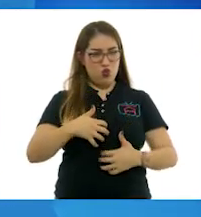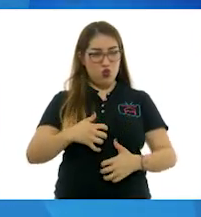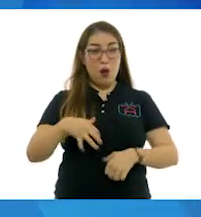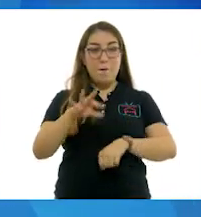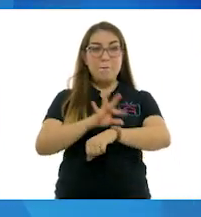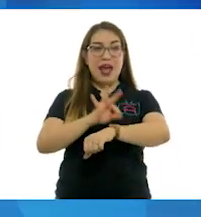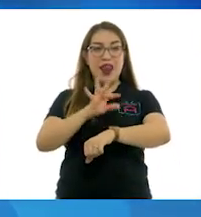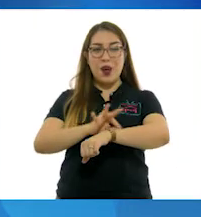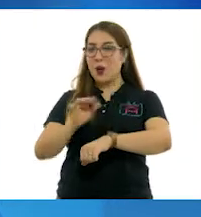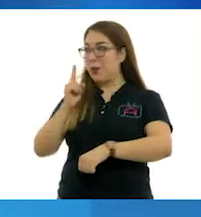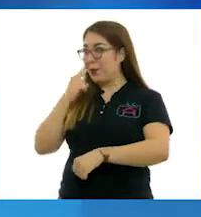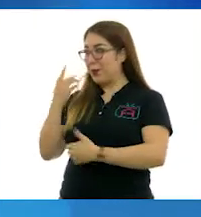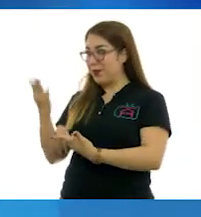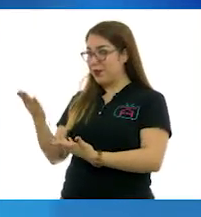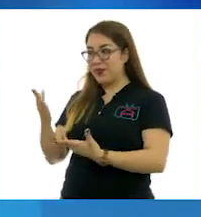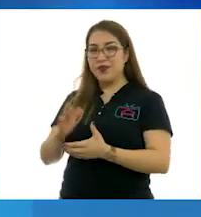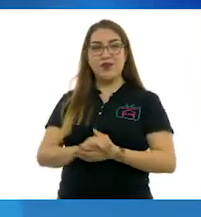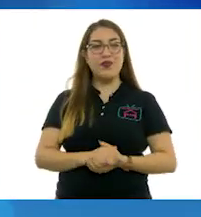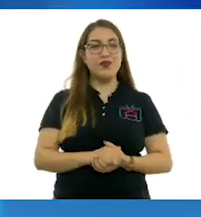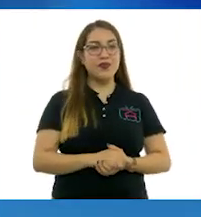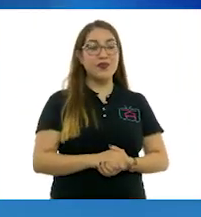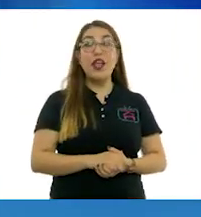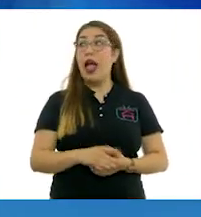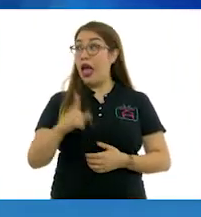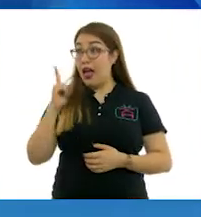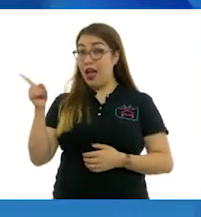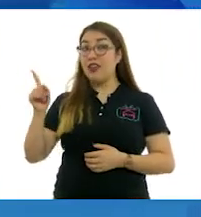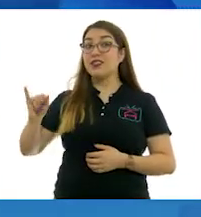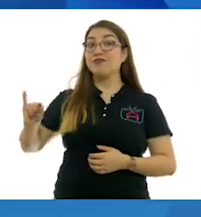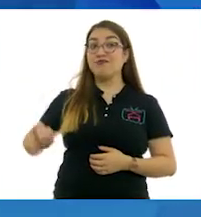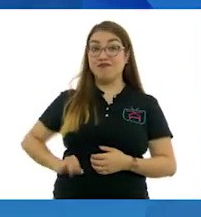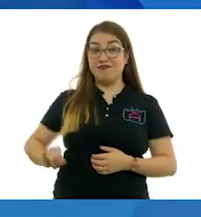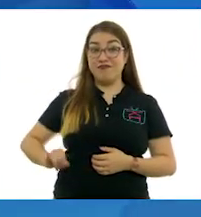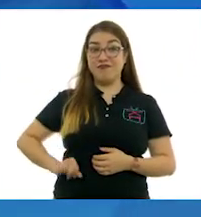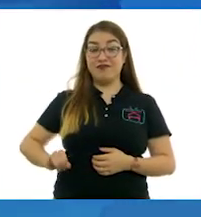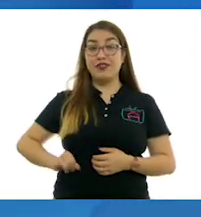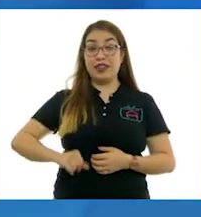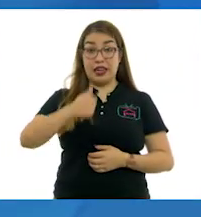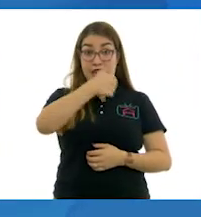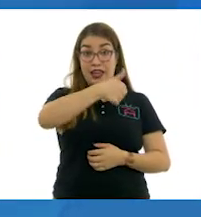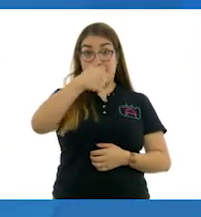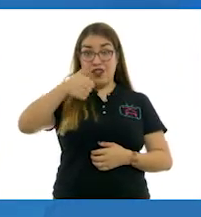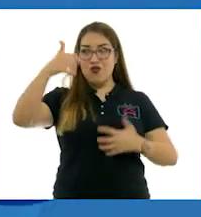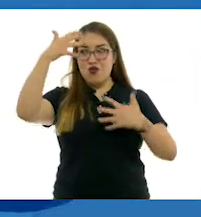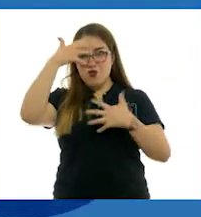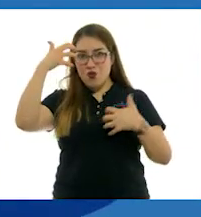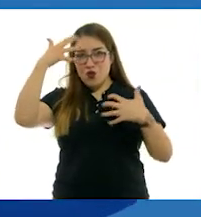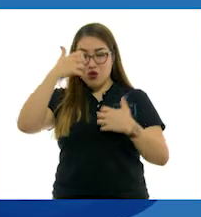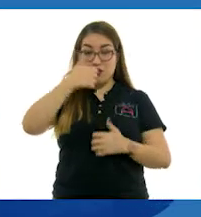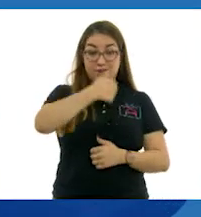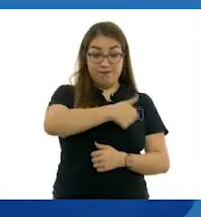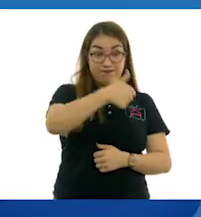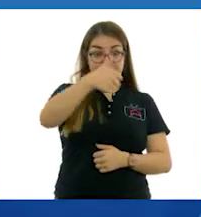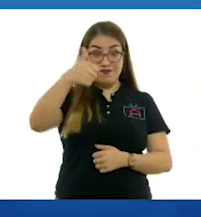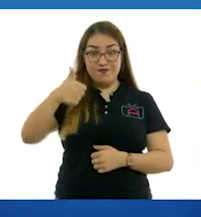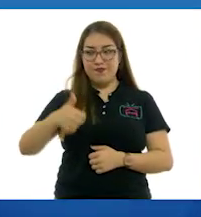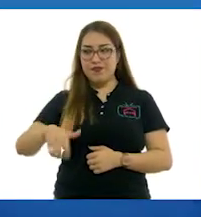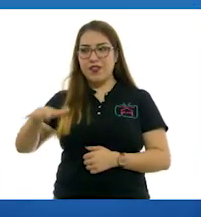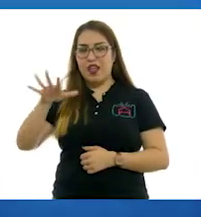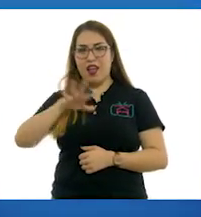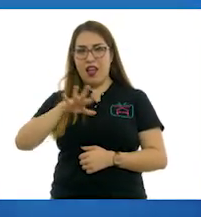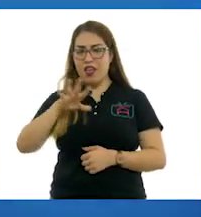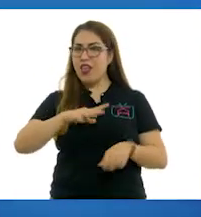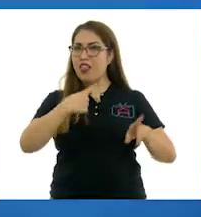Y fíjate, tocas un punto interesante, porque cada uno de los monos, por ejemplo, tiene muy